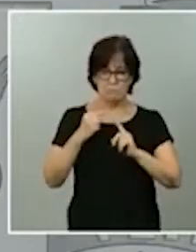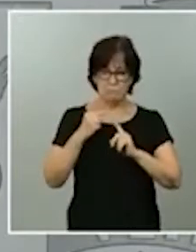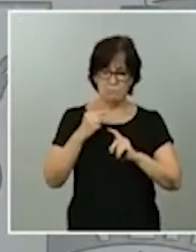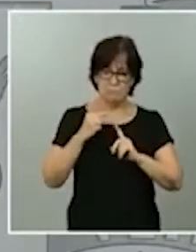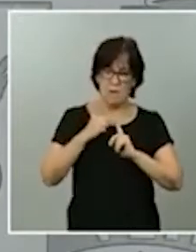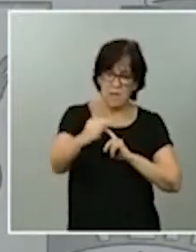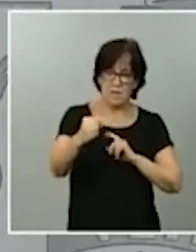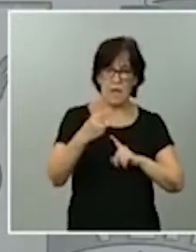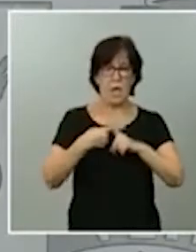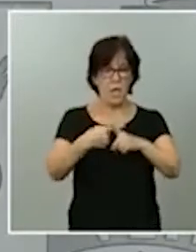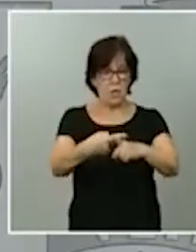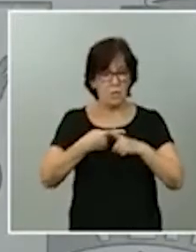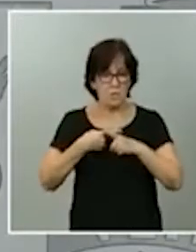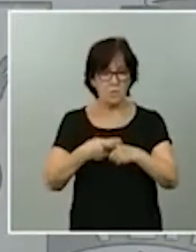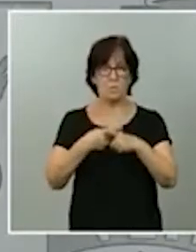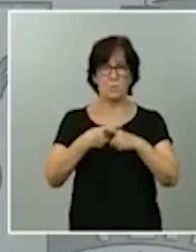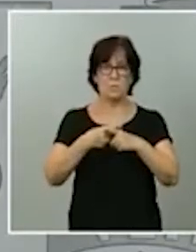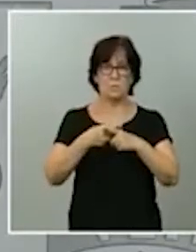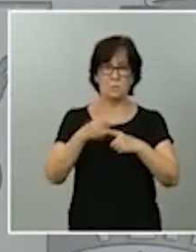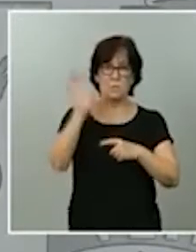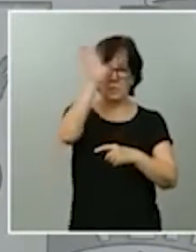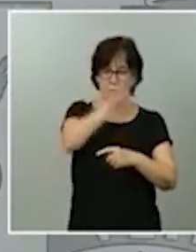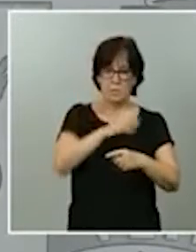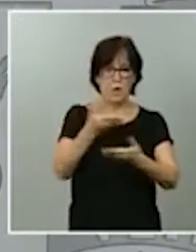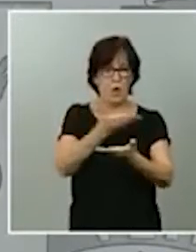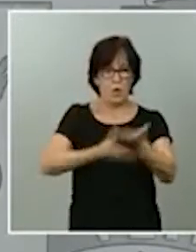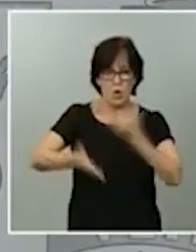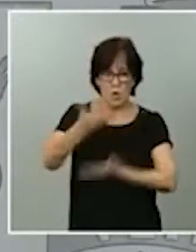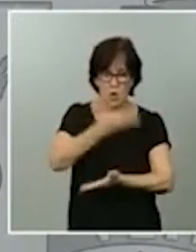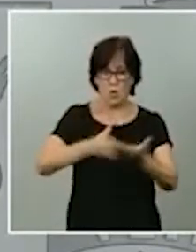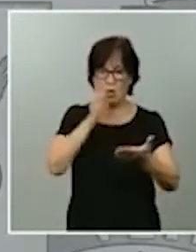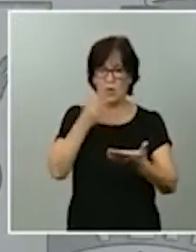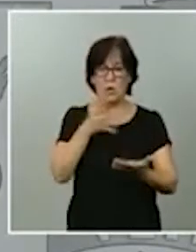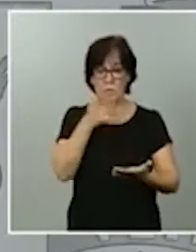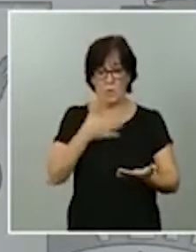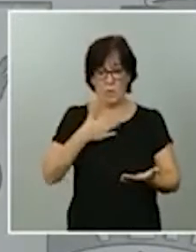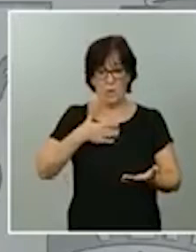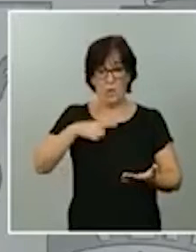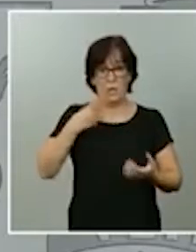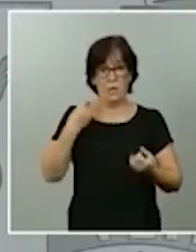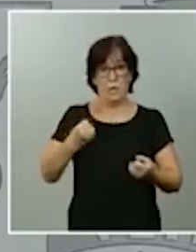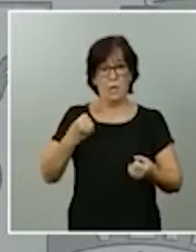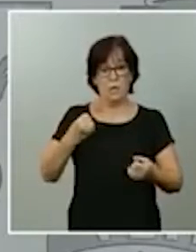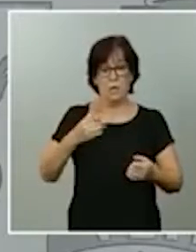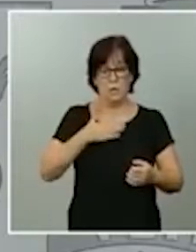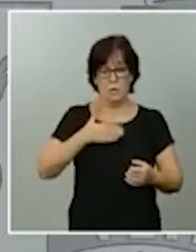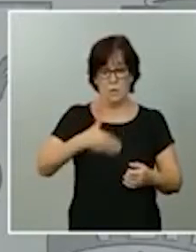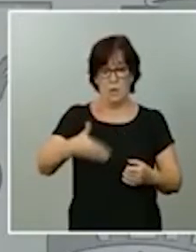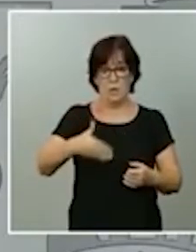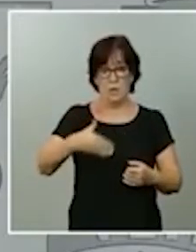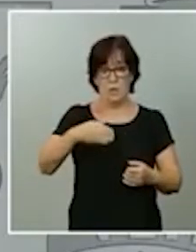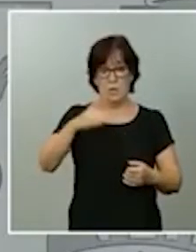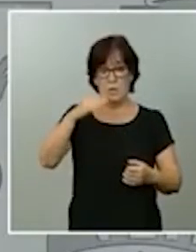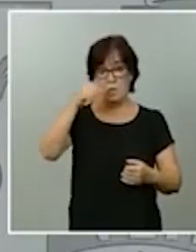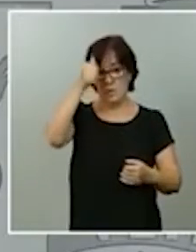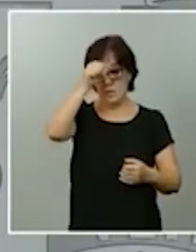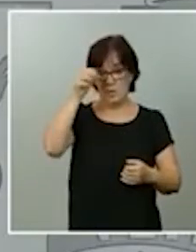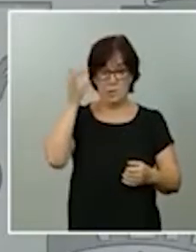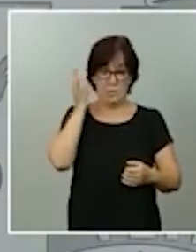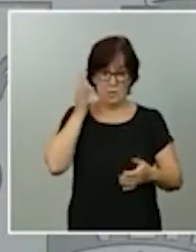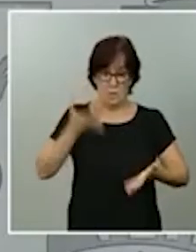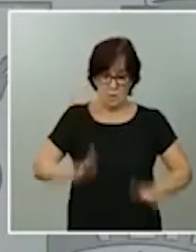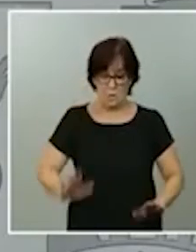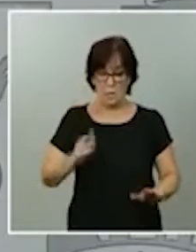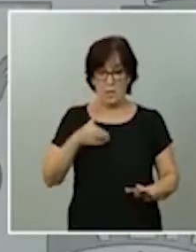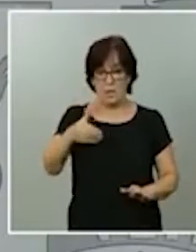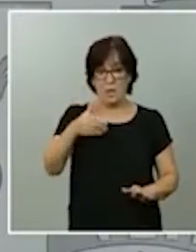reforzar todas las medidas necesarias para que nuestros hijos e hijas la próxima semana, el próximo curso